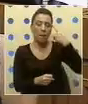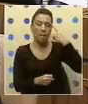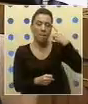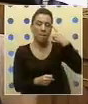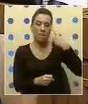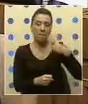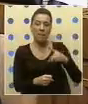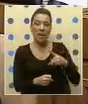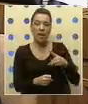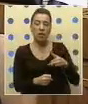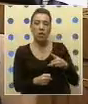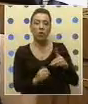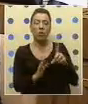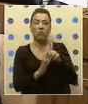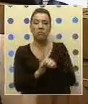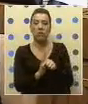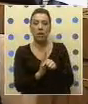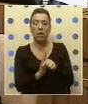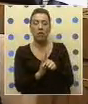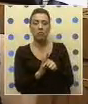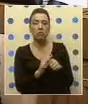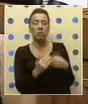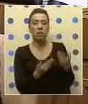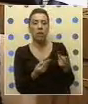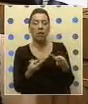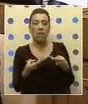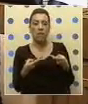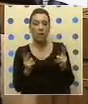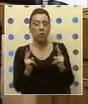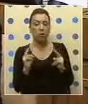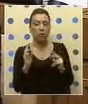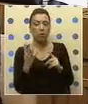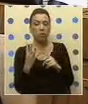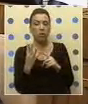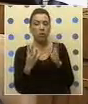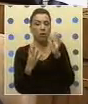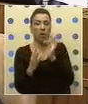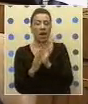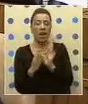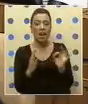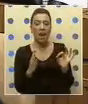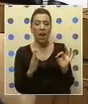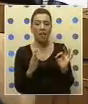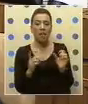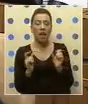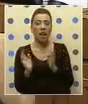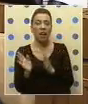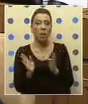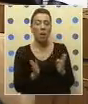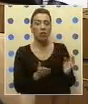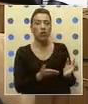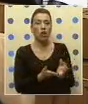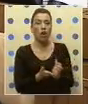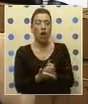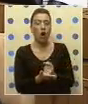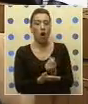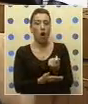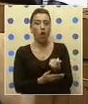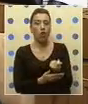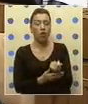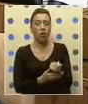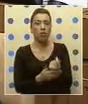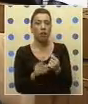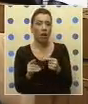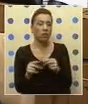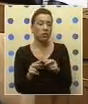se lo detrimenta desde el punto de vista de las facultades. Cuarto, no hay nada respecto a la regulación de los honorarios. Y ese es un tema